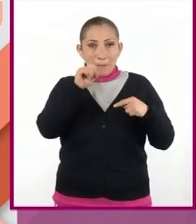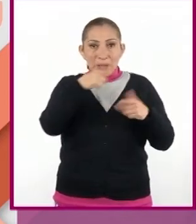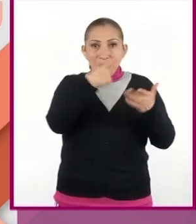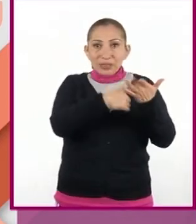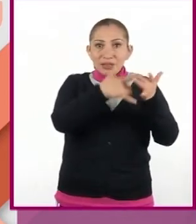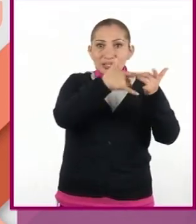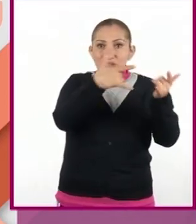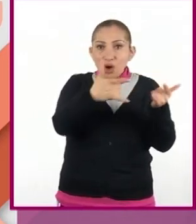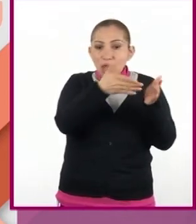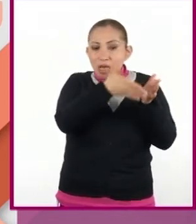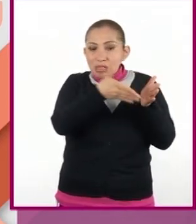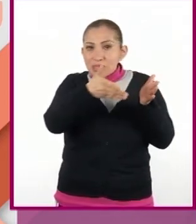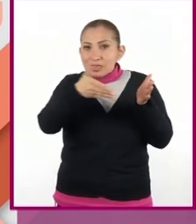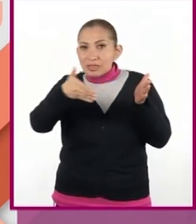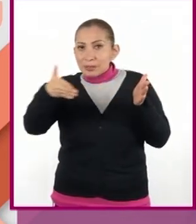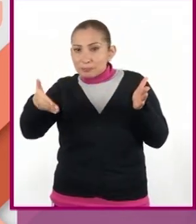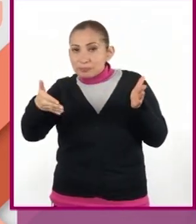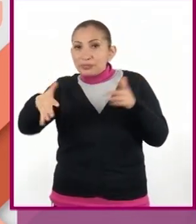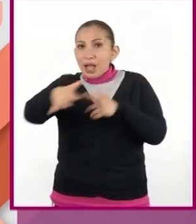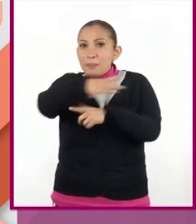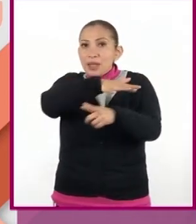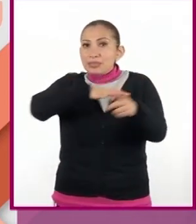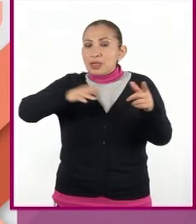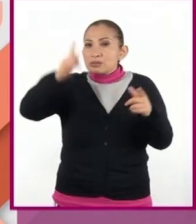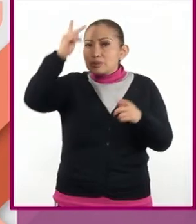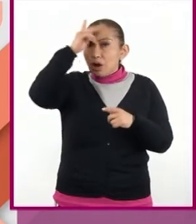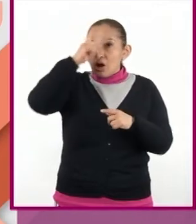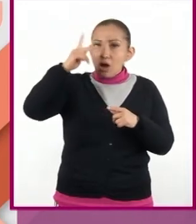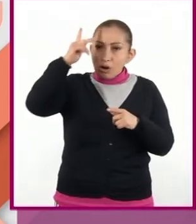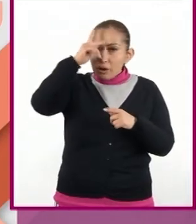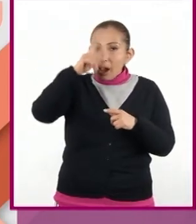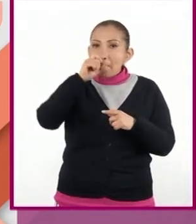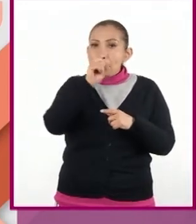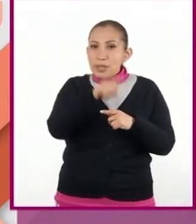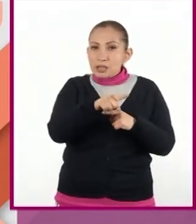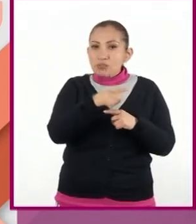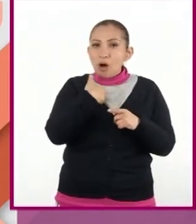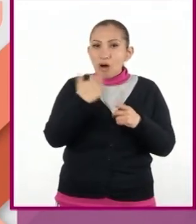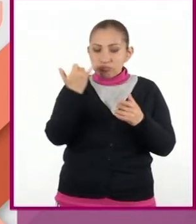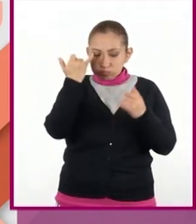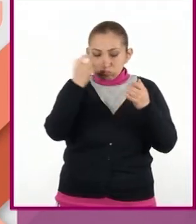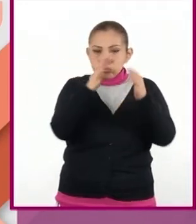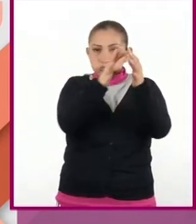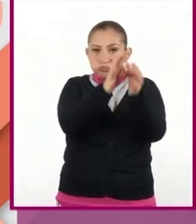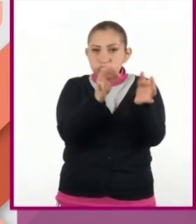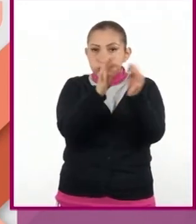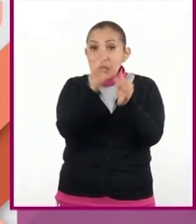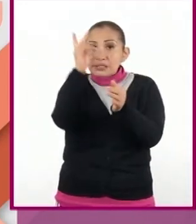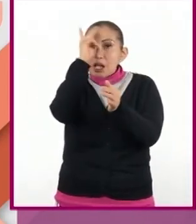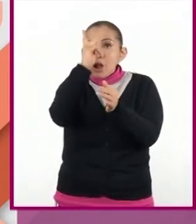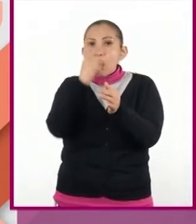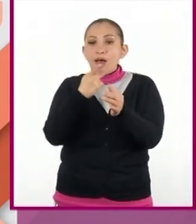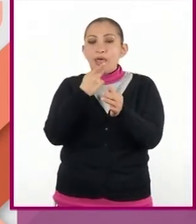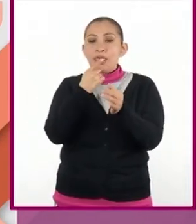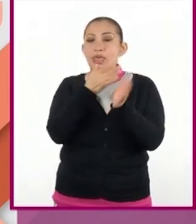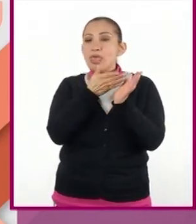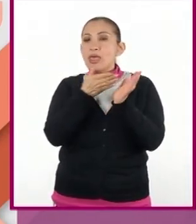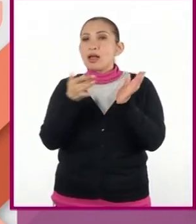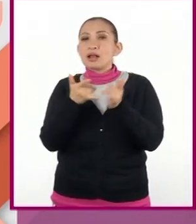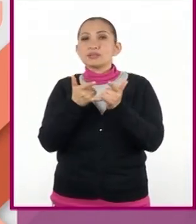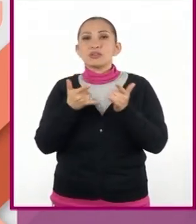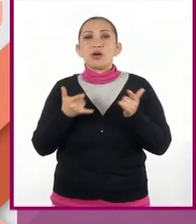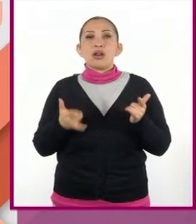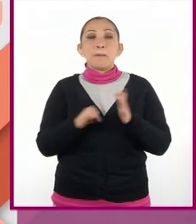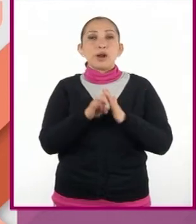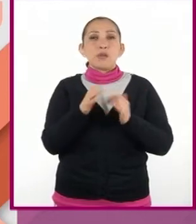y de la trama. El ambiente psicológico es el resultado de los planteamientos psicológicos a lo largo de la historia,